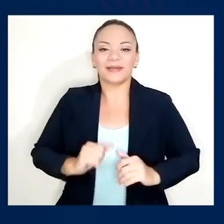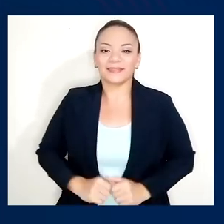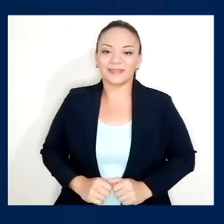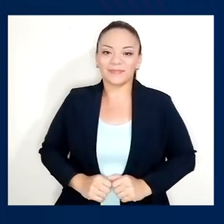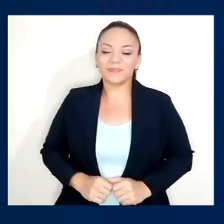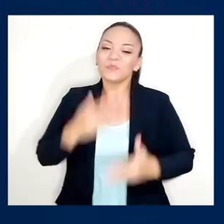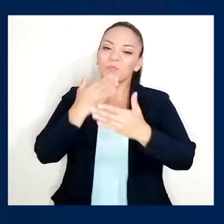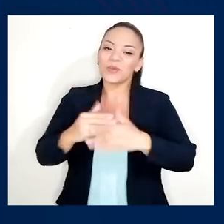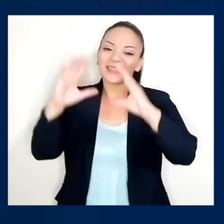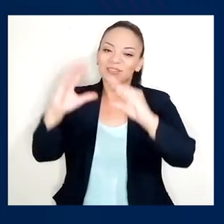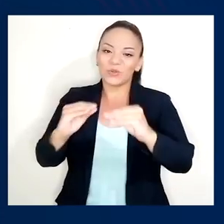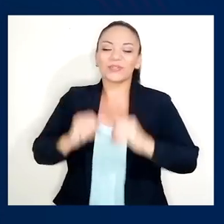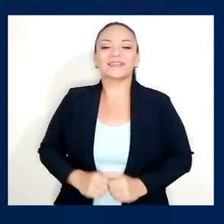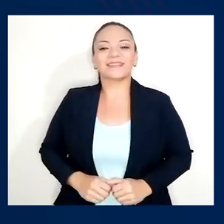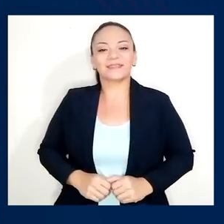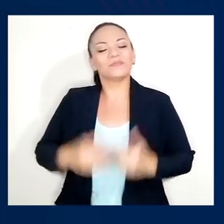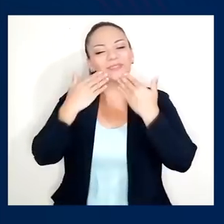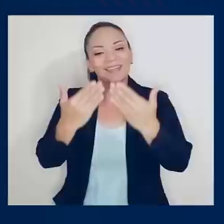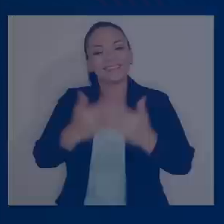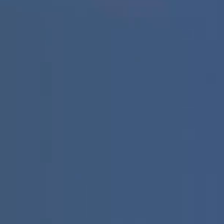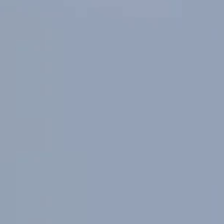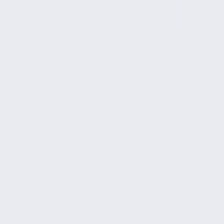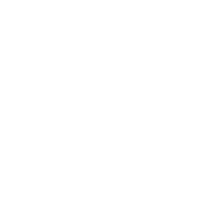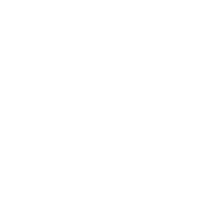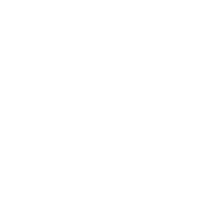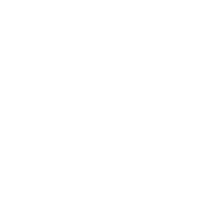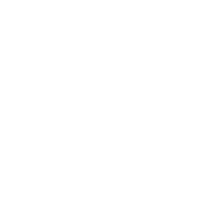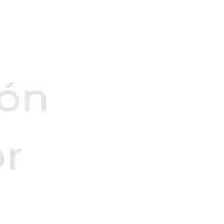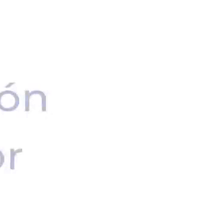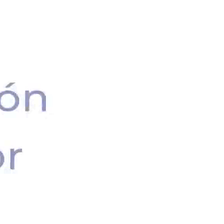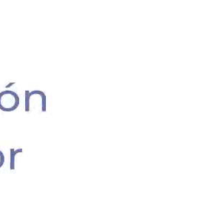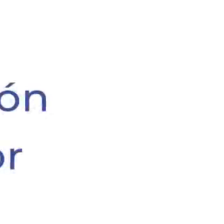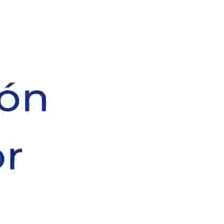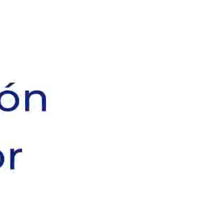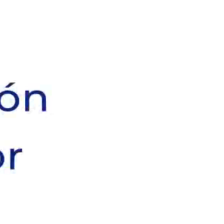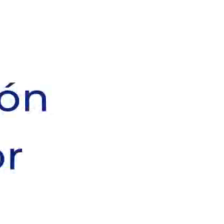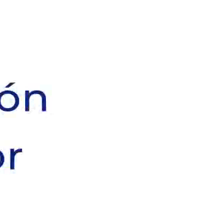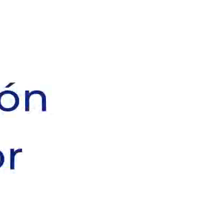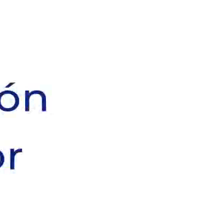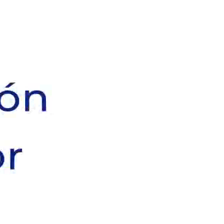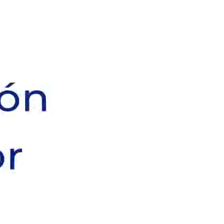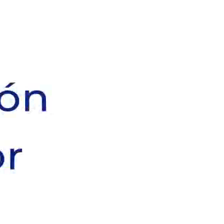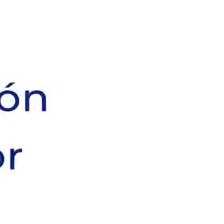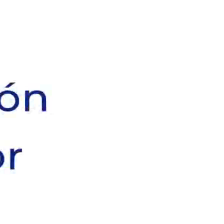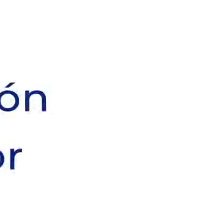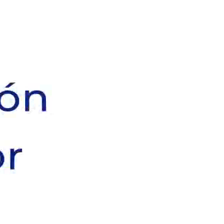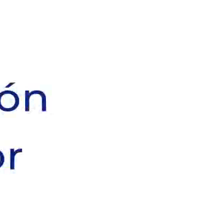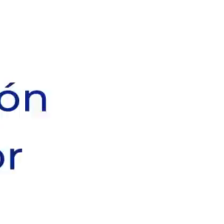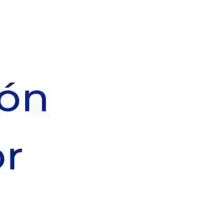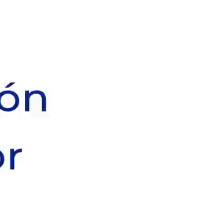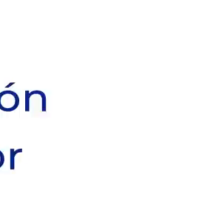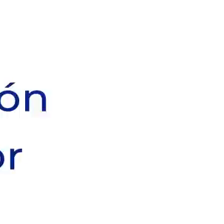Muy buenas noches. Muchísimas gracias. Costa Rica tiene un firme propósito. Que la próxima